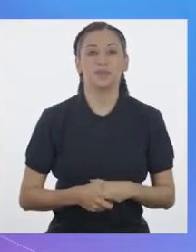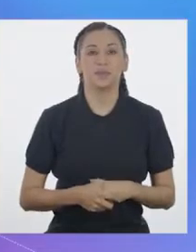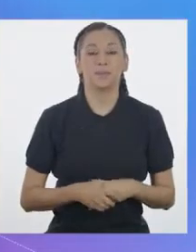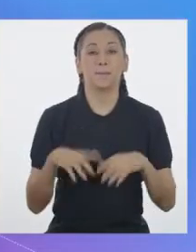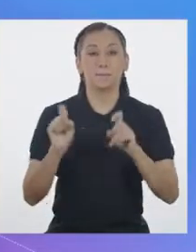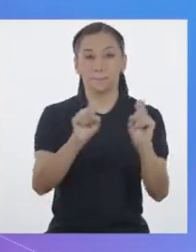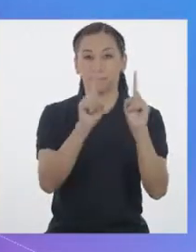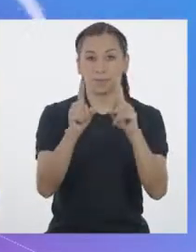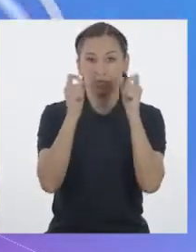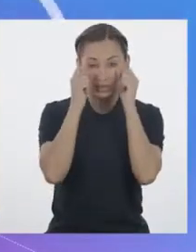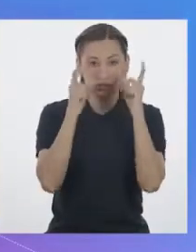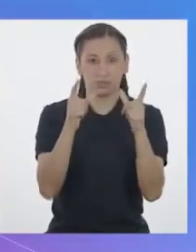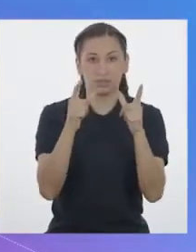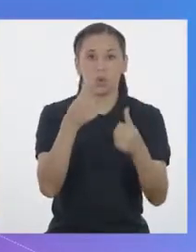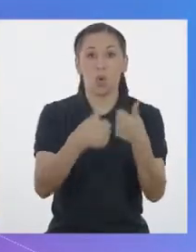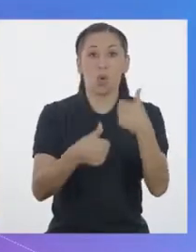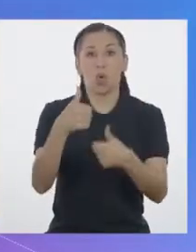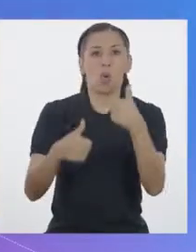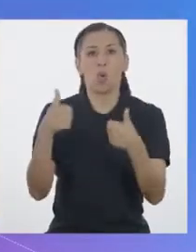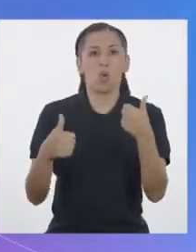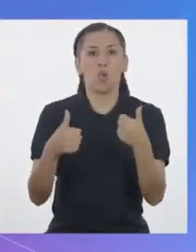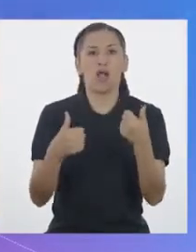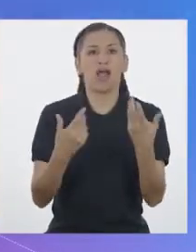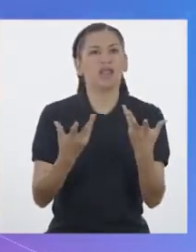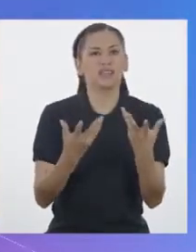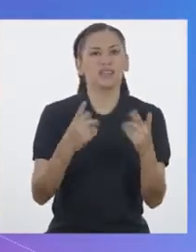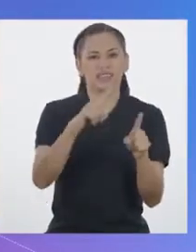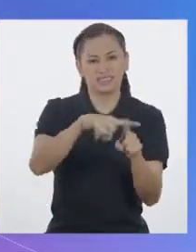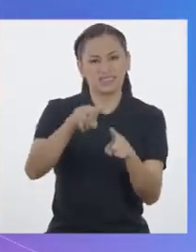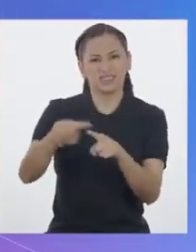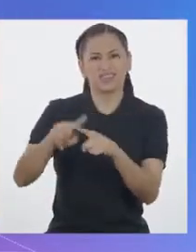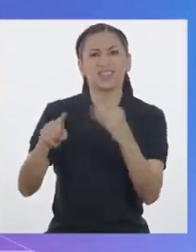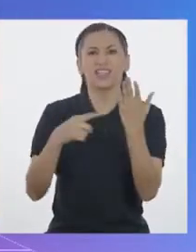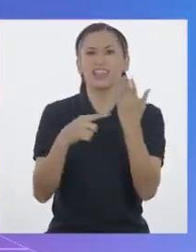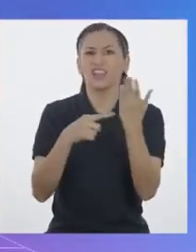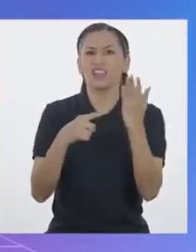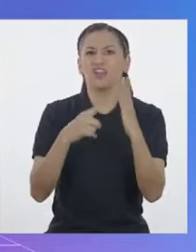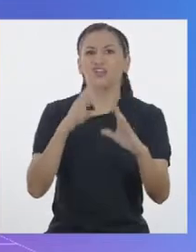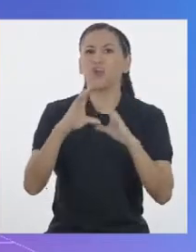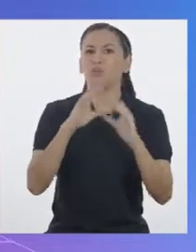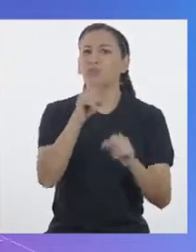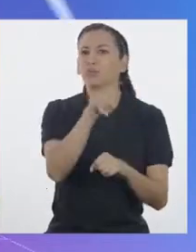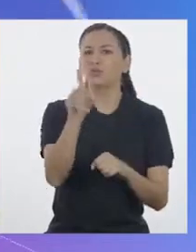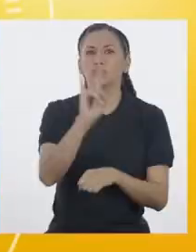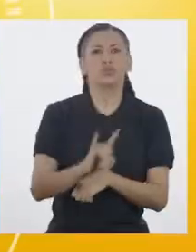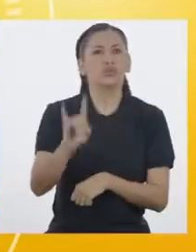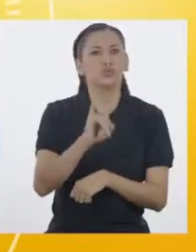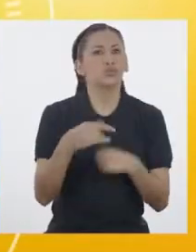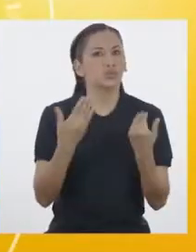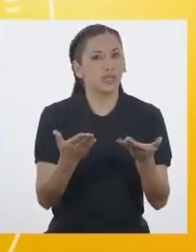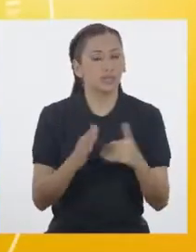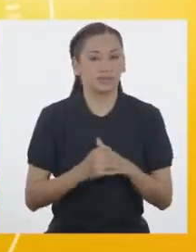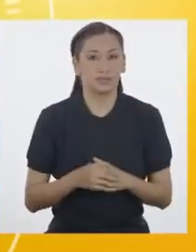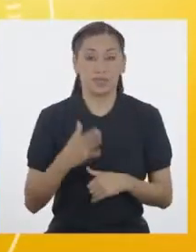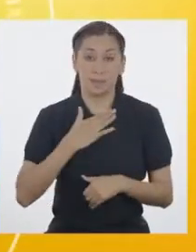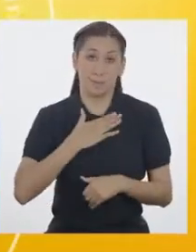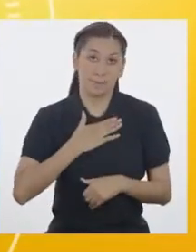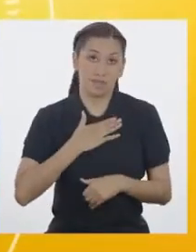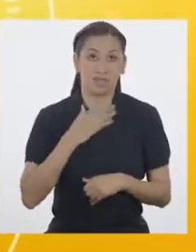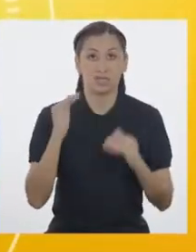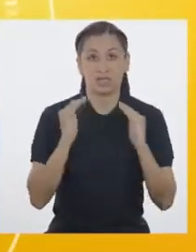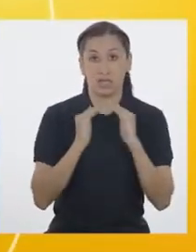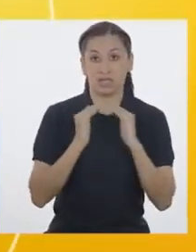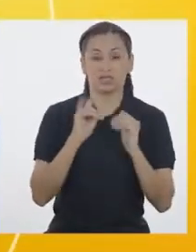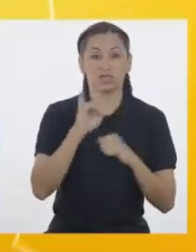Pregunta sorpresa. ¿Cuáles son los medios de comunicación que más utilizan ustedes? Bueno, en mi